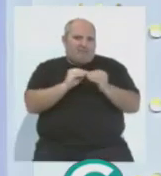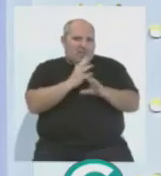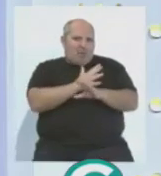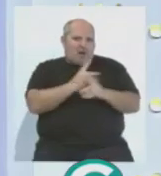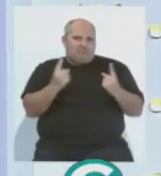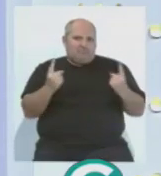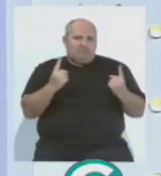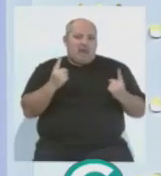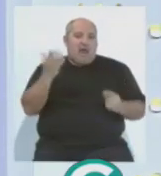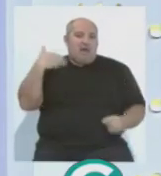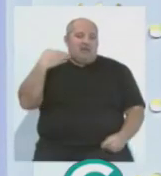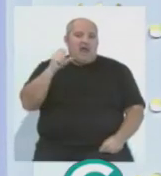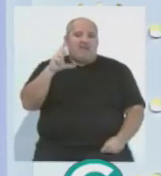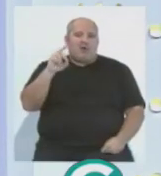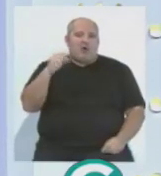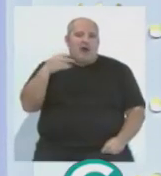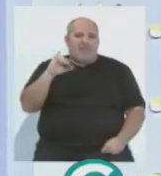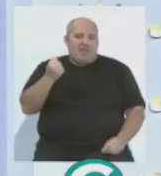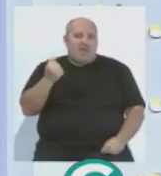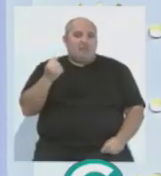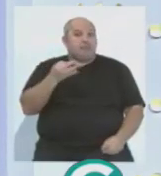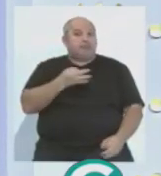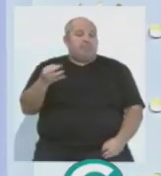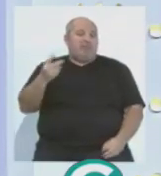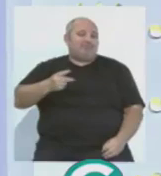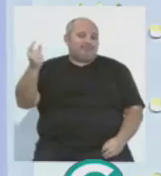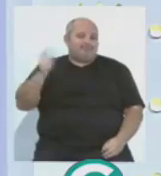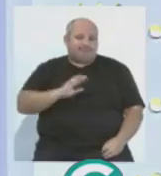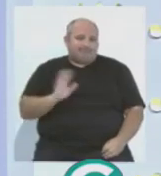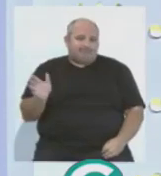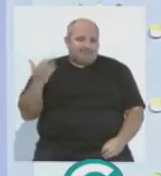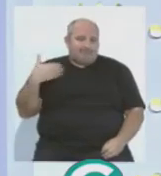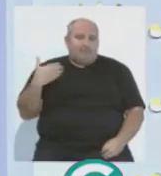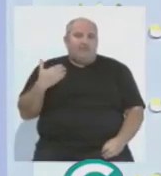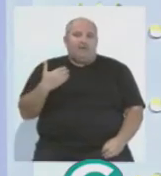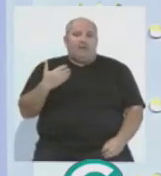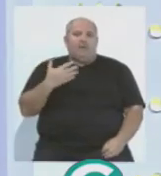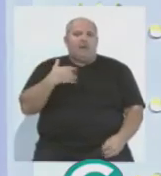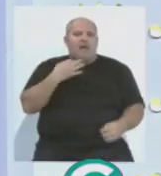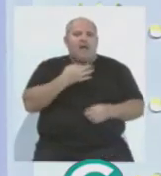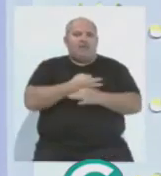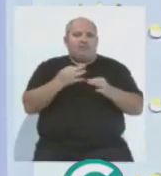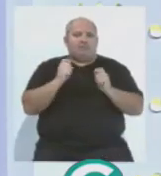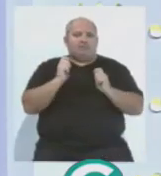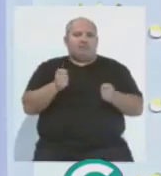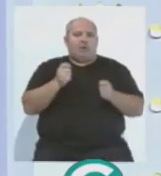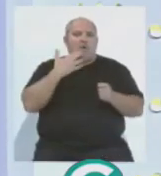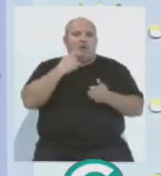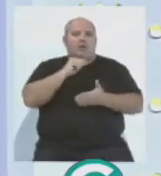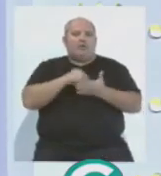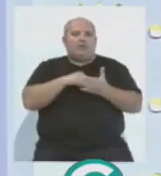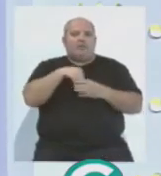ante la Alvarito García. creo que se acertó muchísimo con la